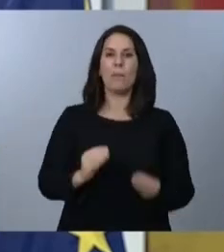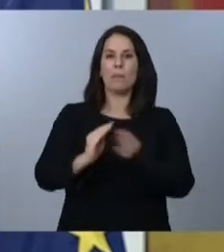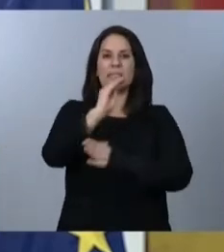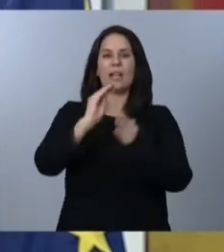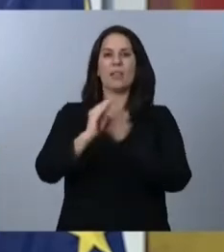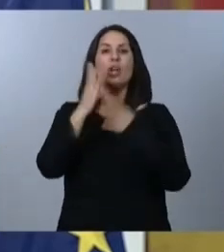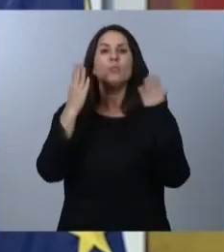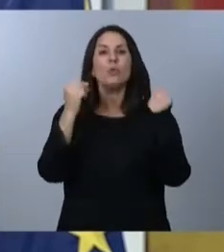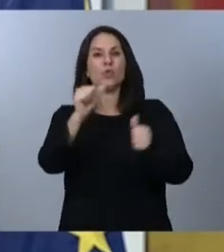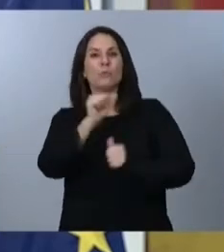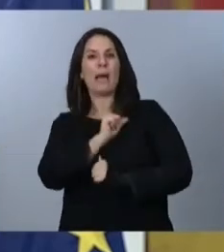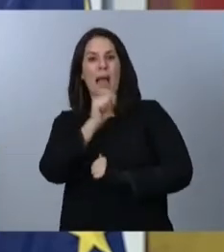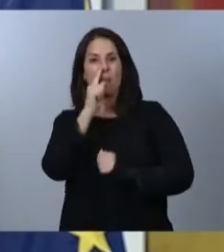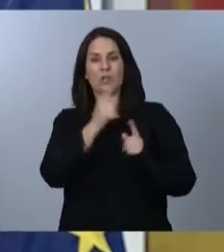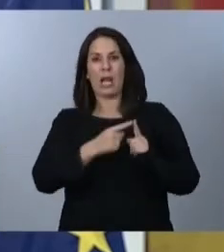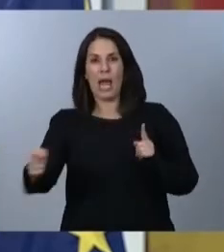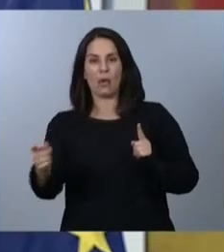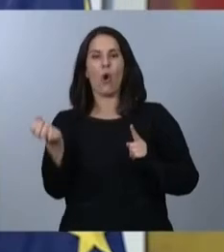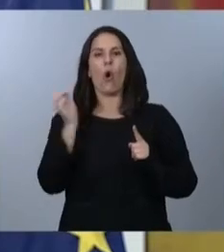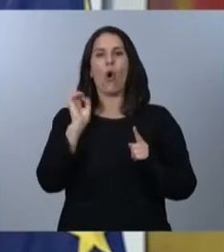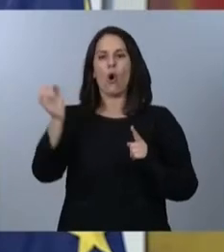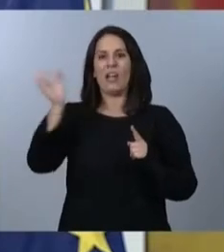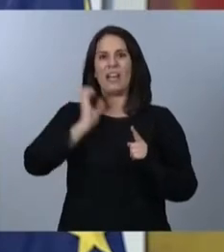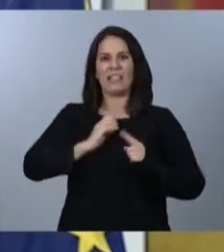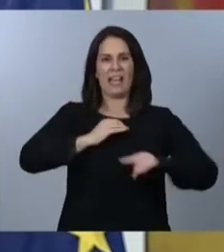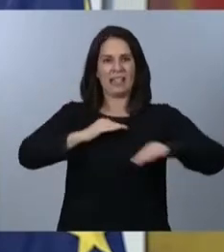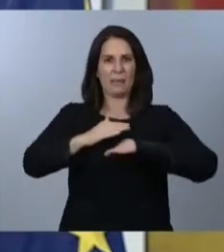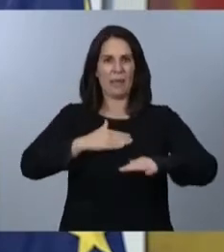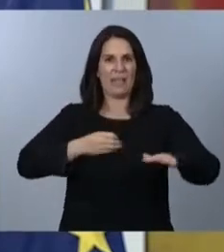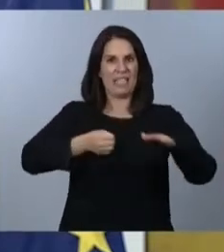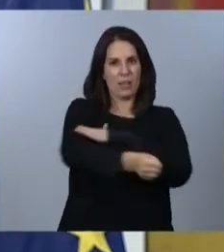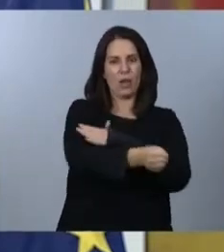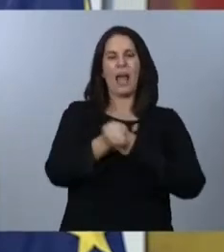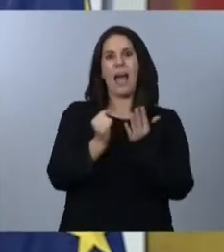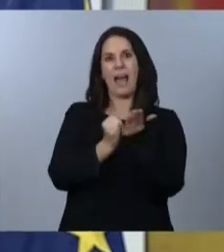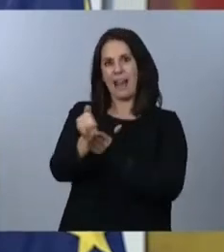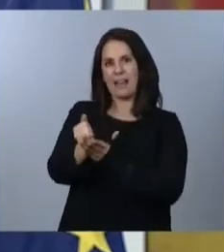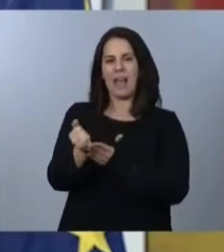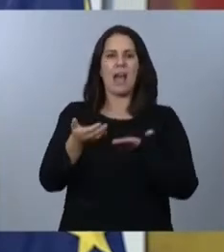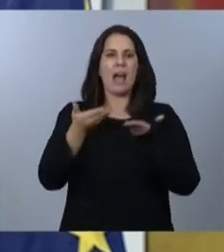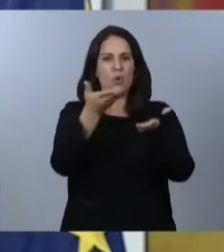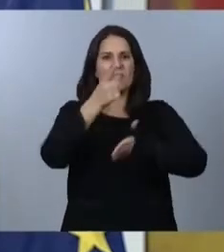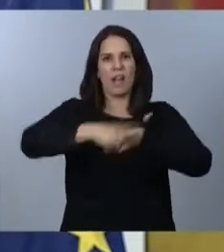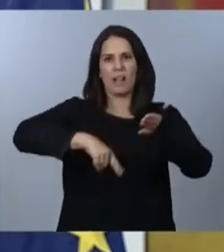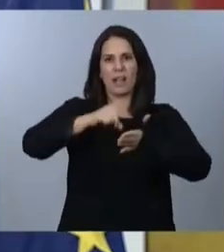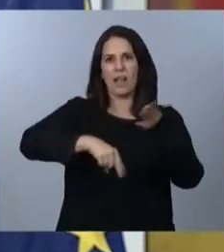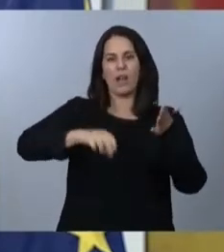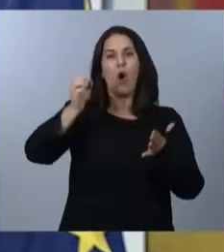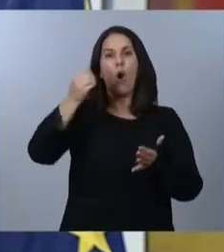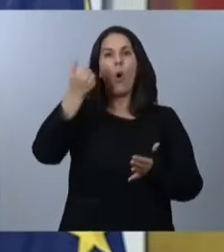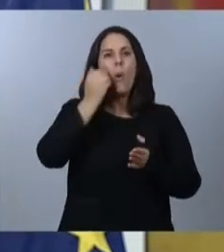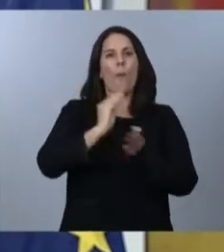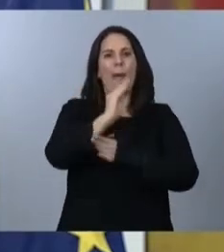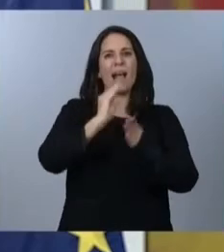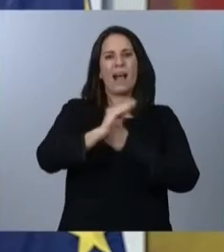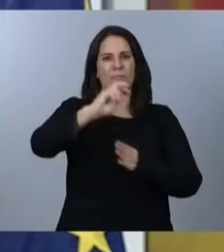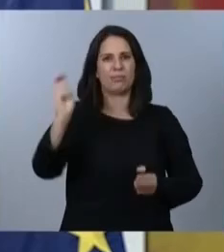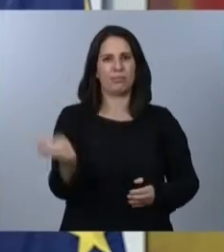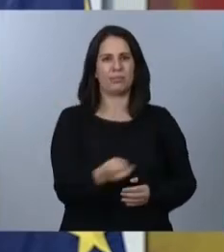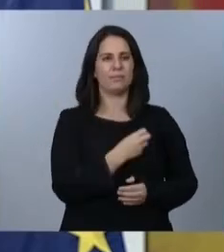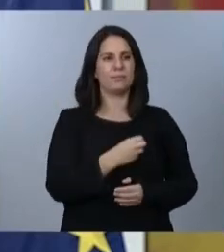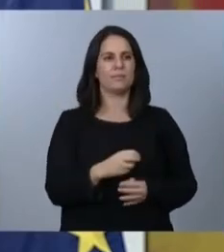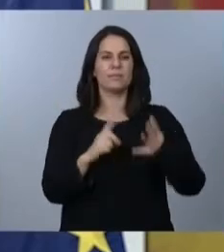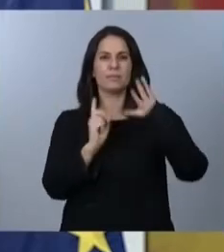duración, la renta activa de inserción, la renta agraria, las ayudas al alquiler o multitud de becas. En cuarto lugar, el